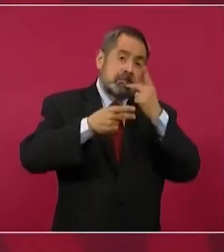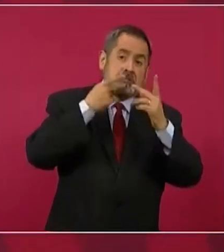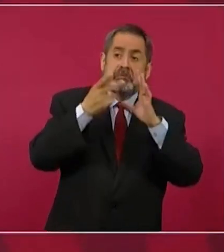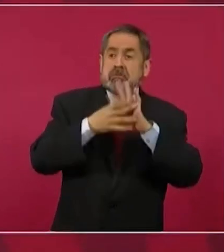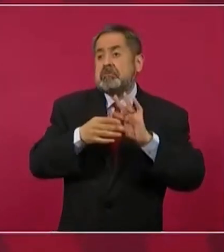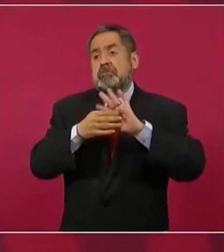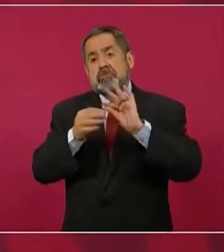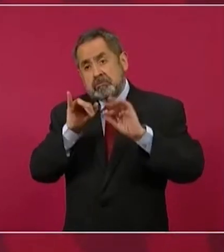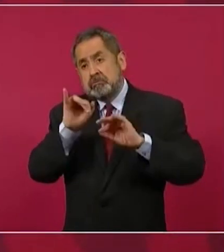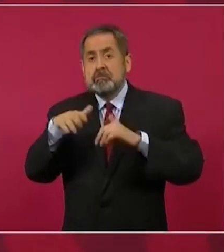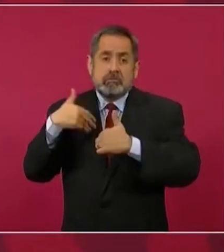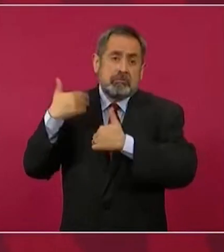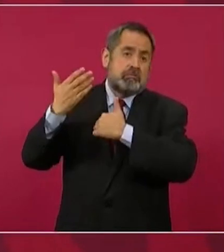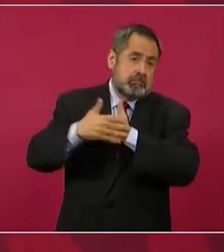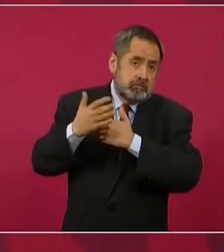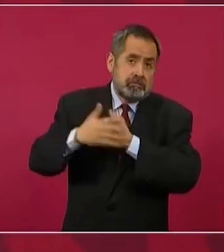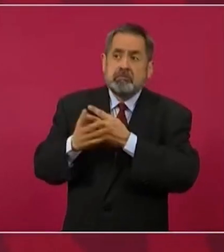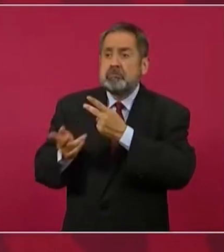de eso.